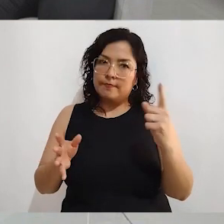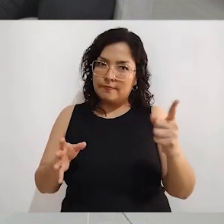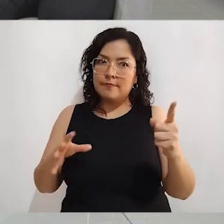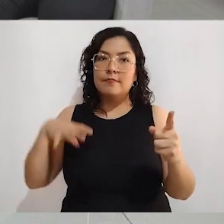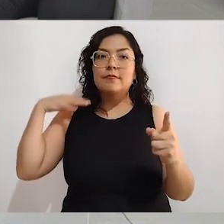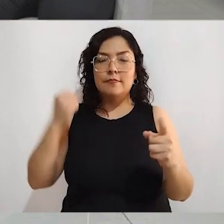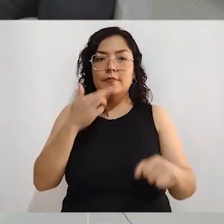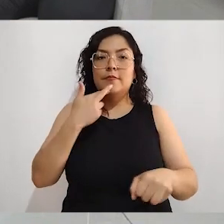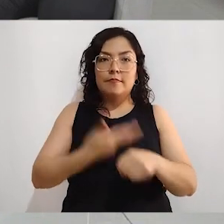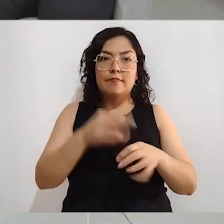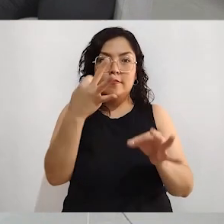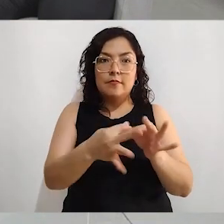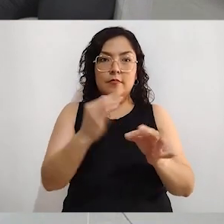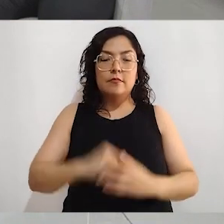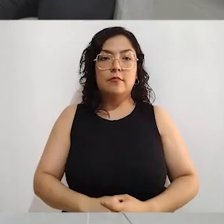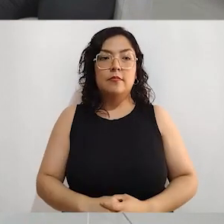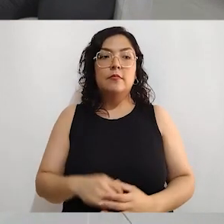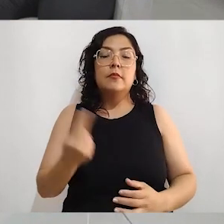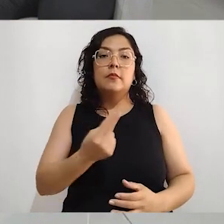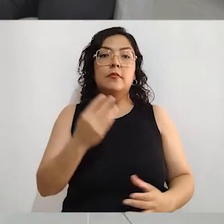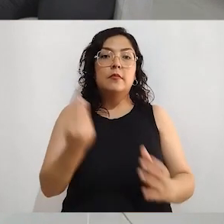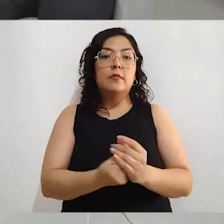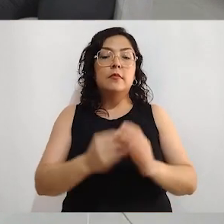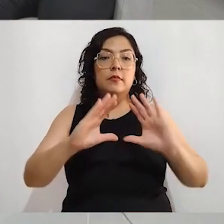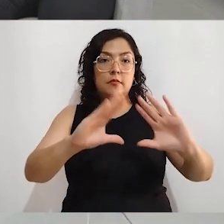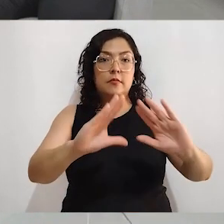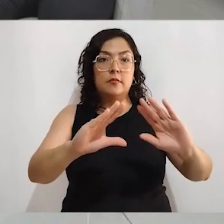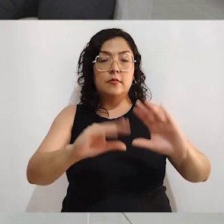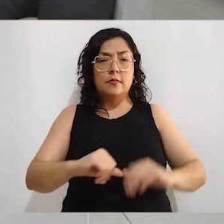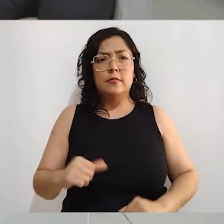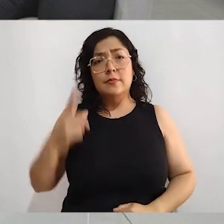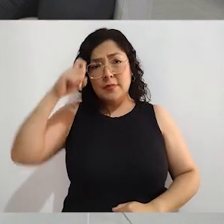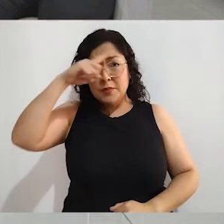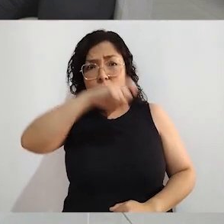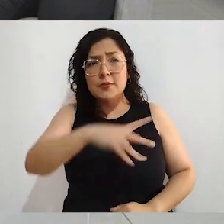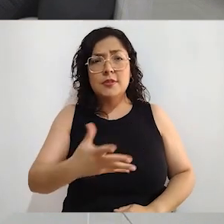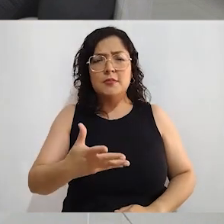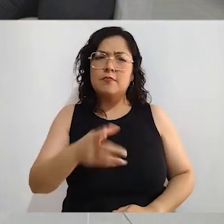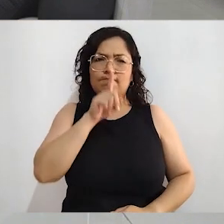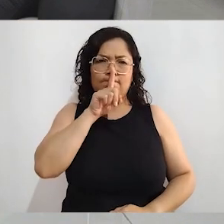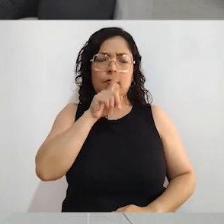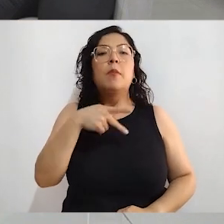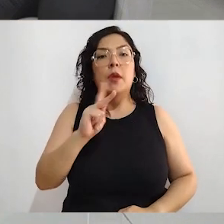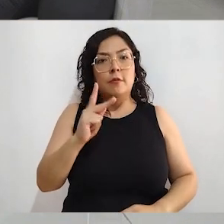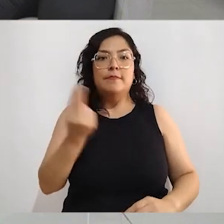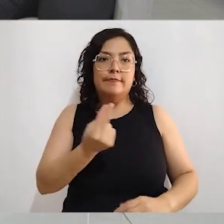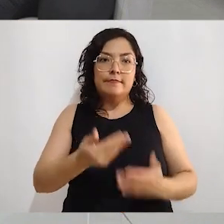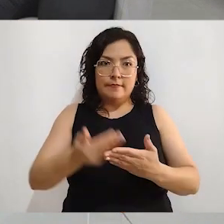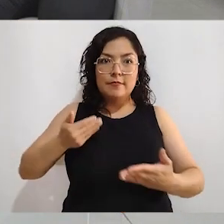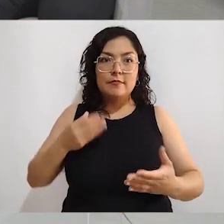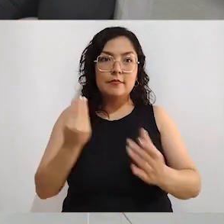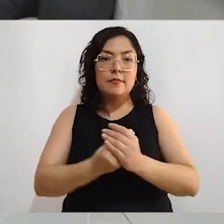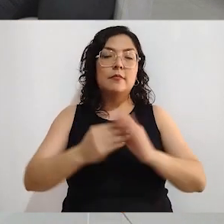estar dispuestos a ser capacitados. No es una tarea difícil, pero sí se requiere capacitación para poderla